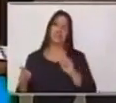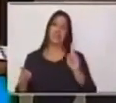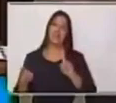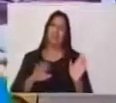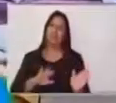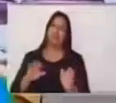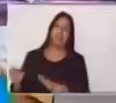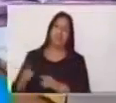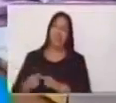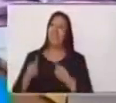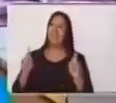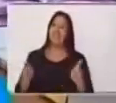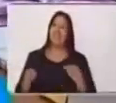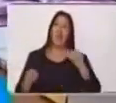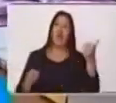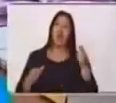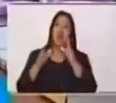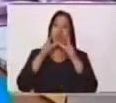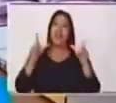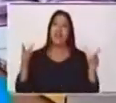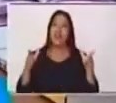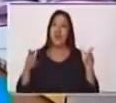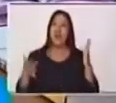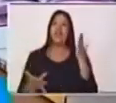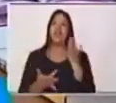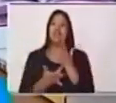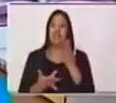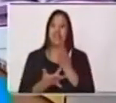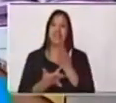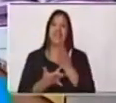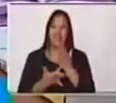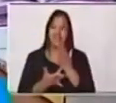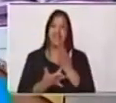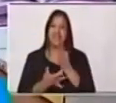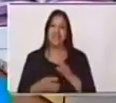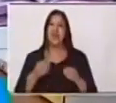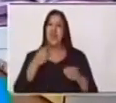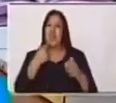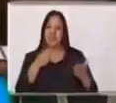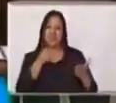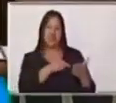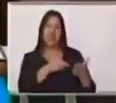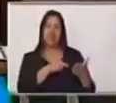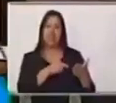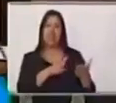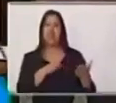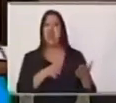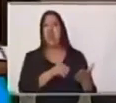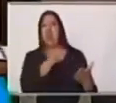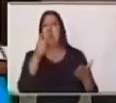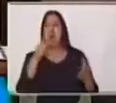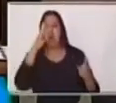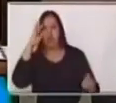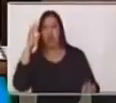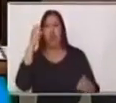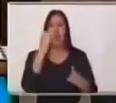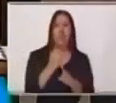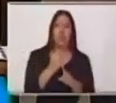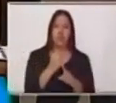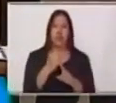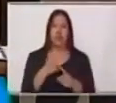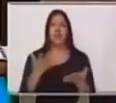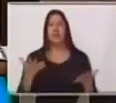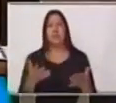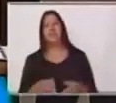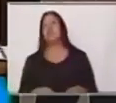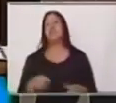dice y no tanto en la forma como se dice. Su intención es informar y tiene objetivos más prácticos. El estilo del